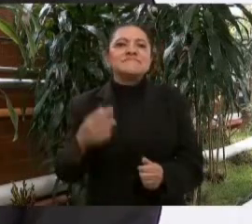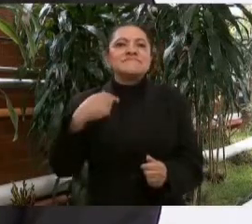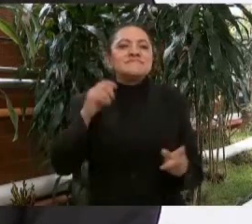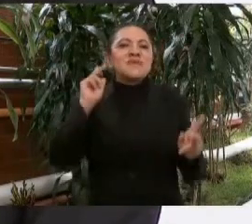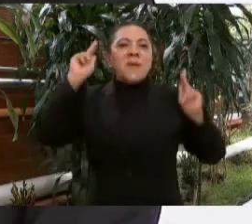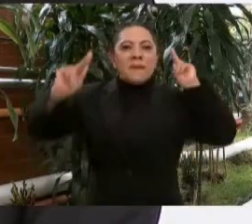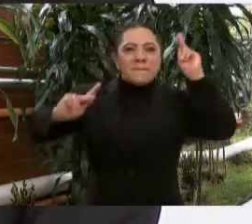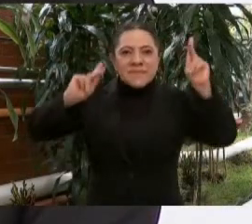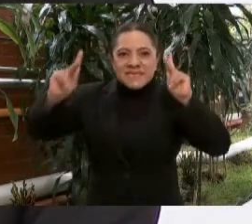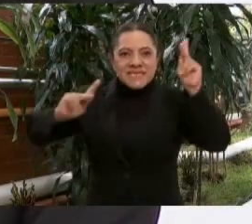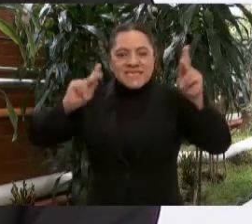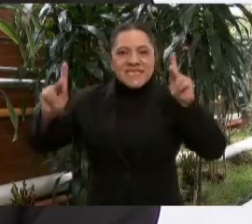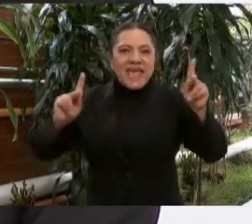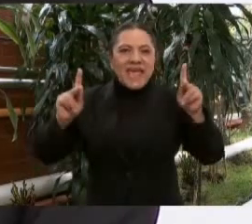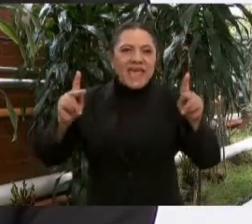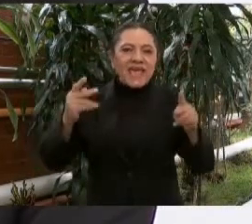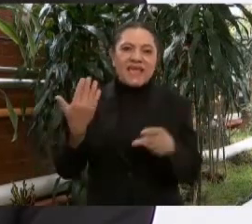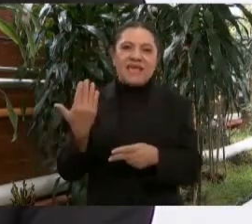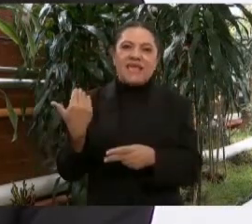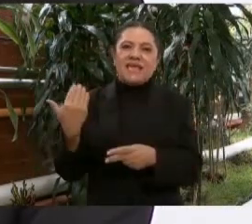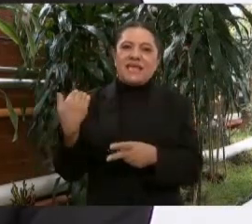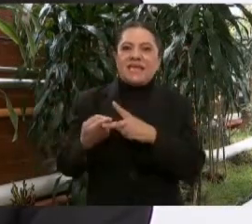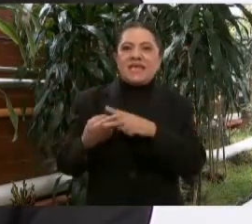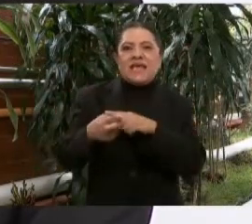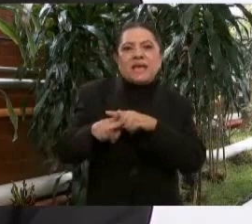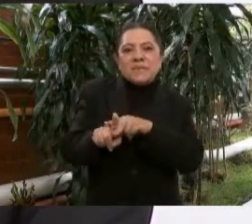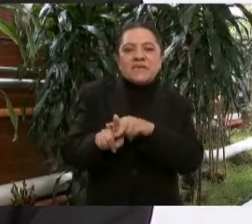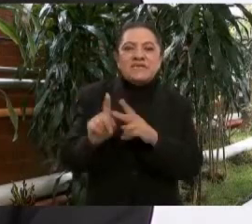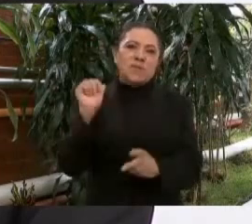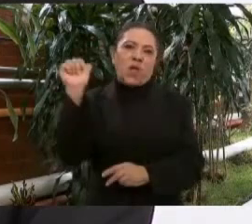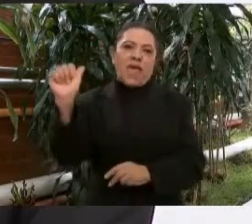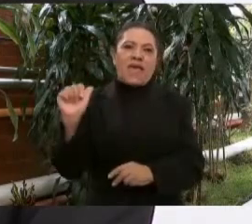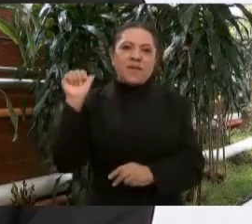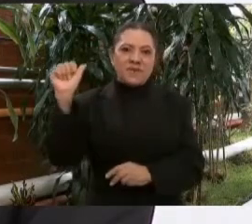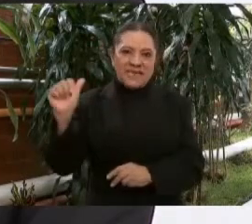a principios de abril